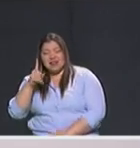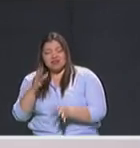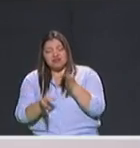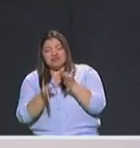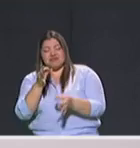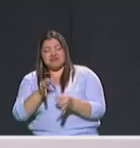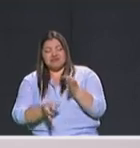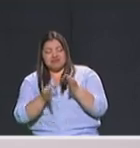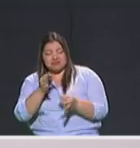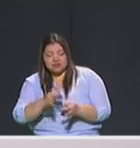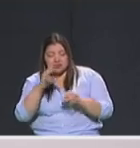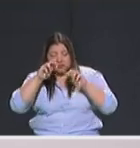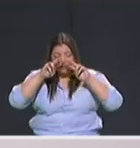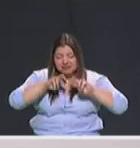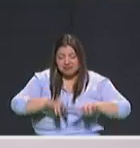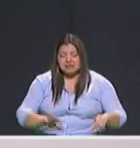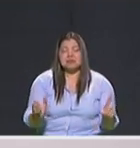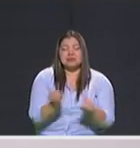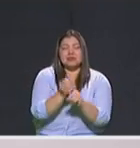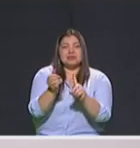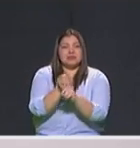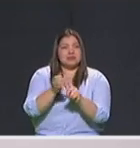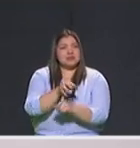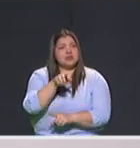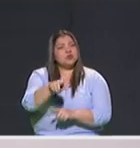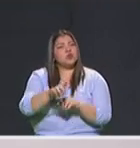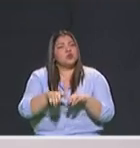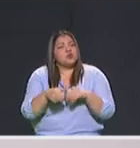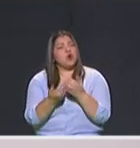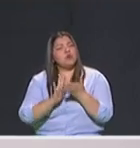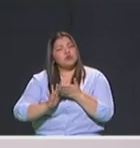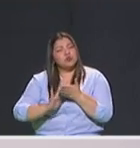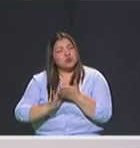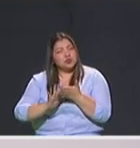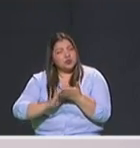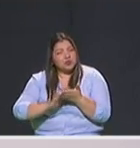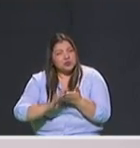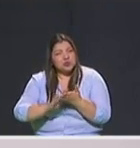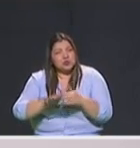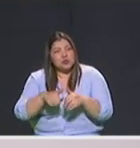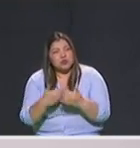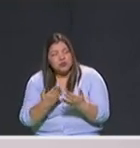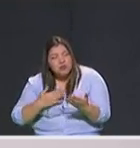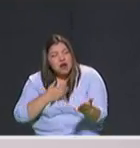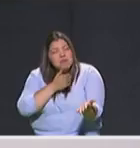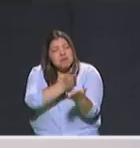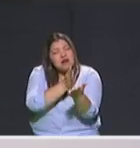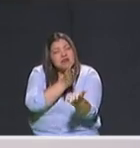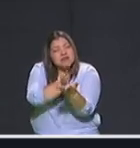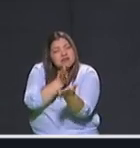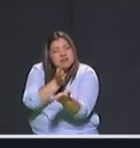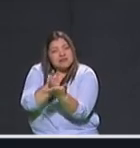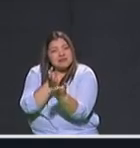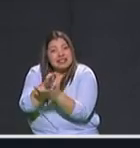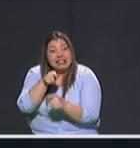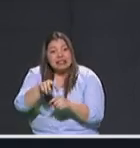criminalidad y fuerza pública. ¿Cuál va a ser precisamente entonces ese plan de intervención con esa problemática?